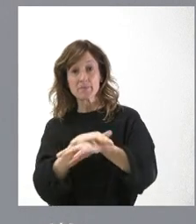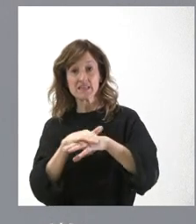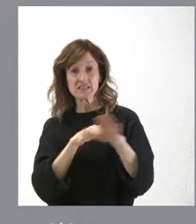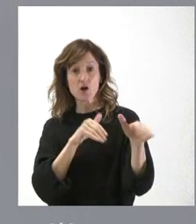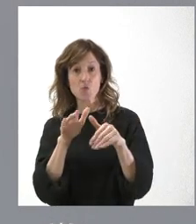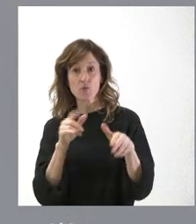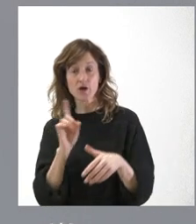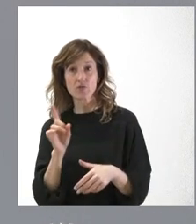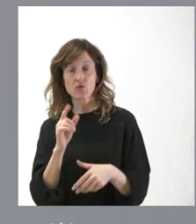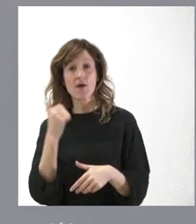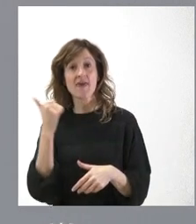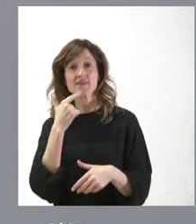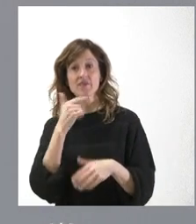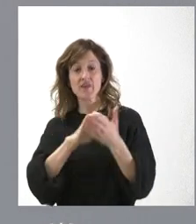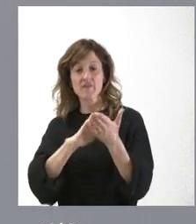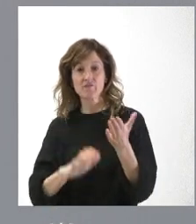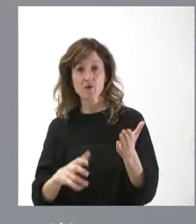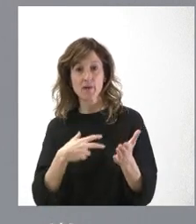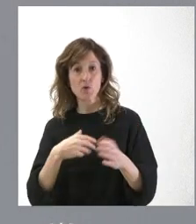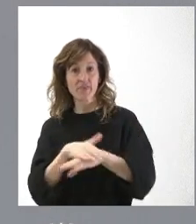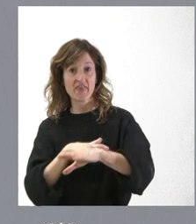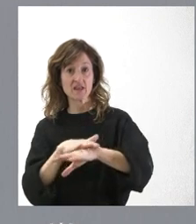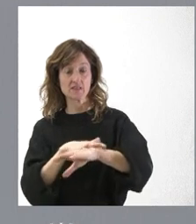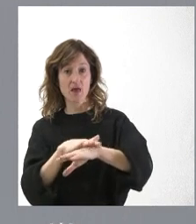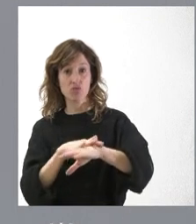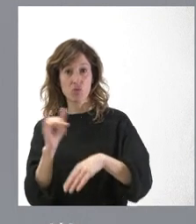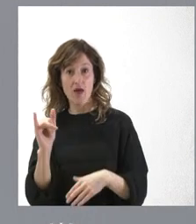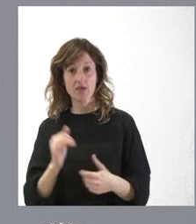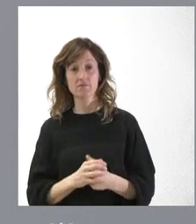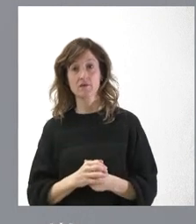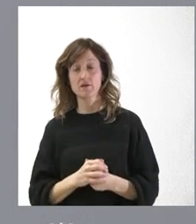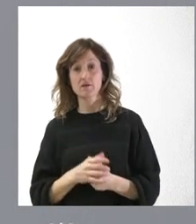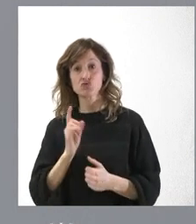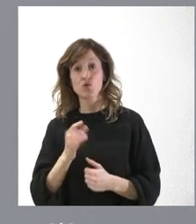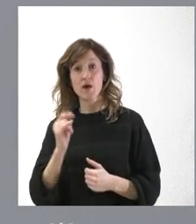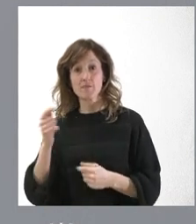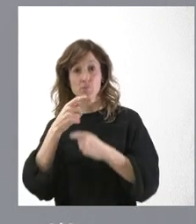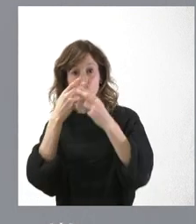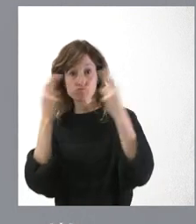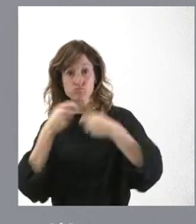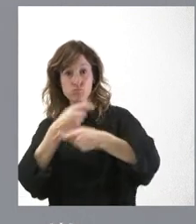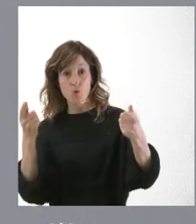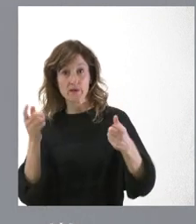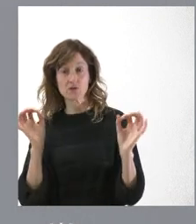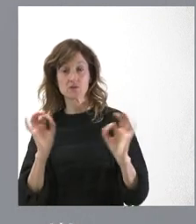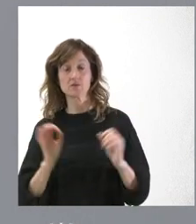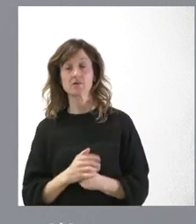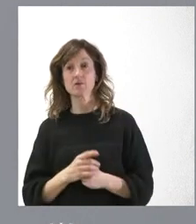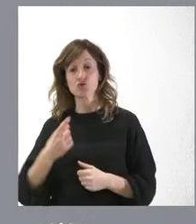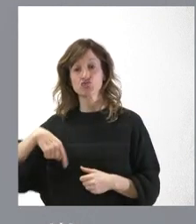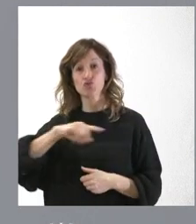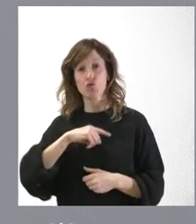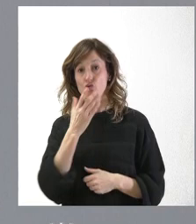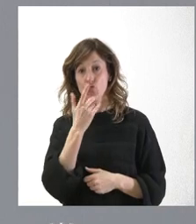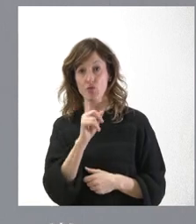no le puedo decir. Ella dice que tiene un informe de la abogacía del Estado, pero solo tiene ella porque no lo ha hecho público. Los demás no lo conocemos.